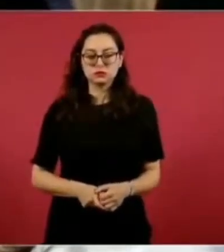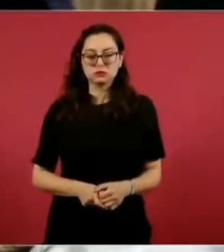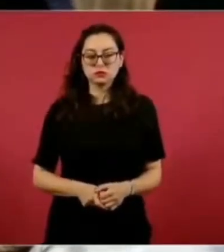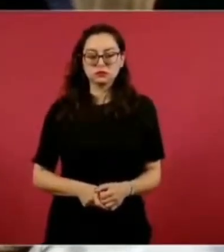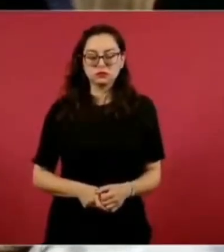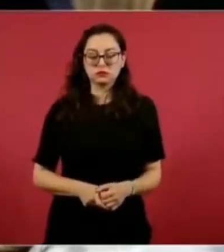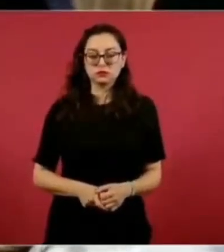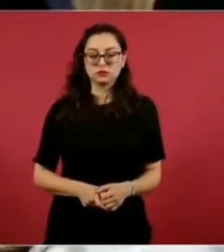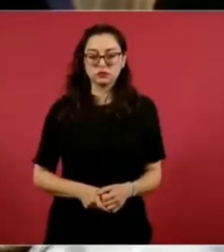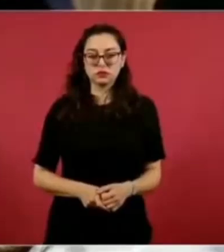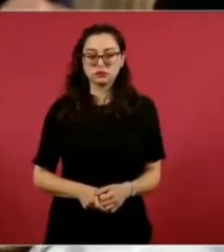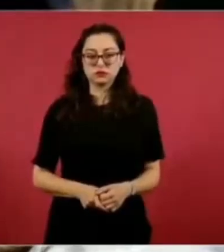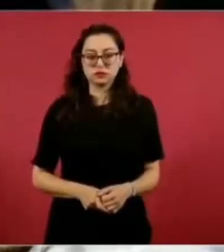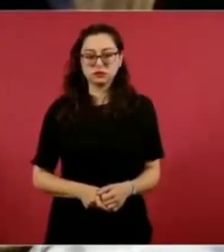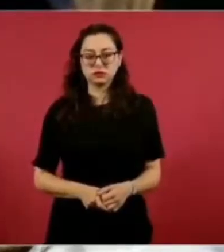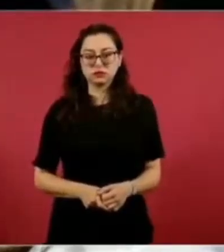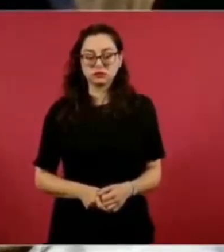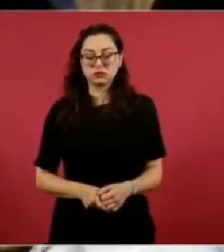de siempre.